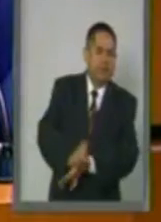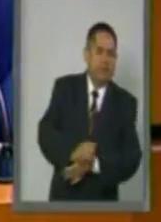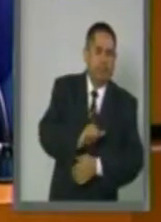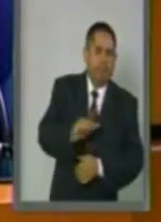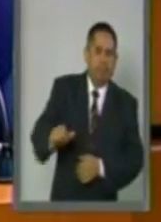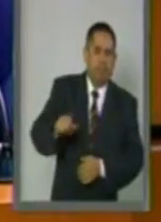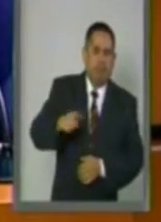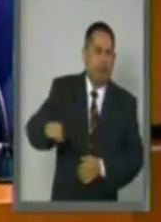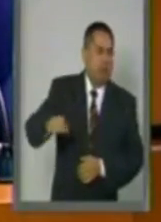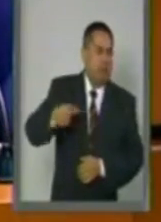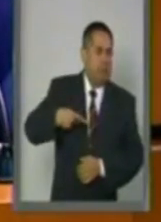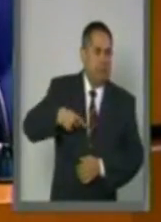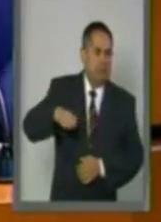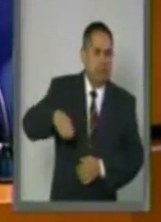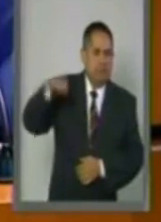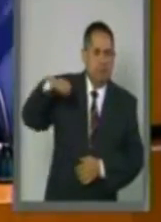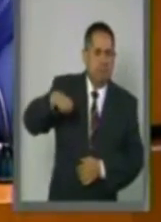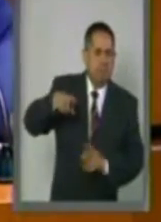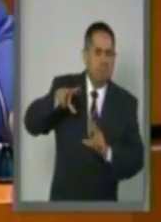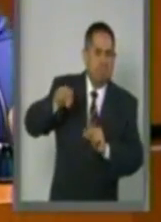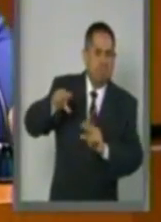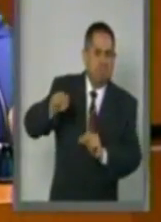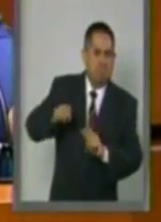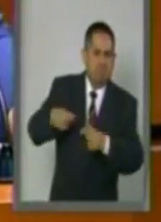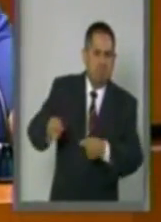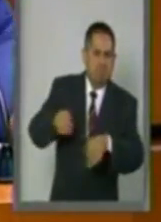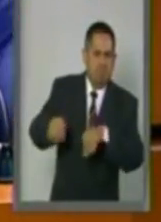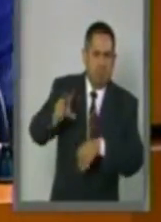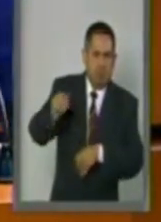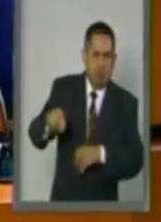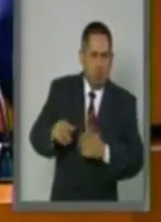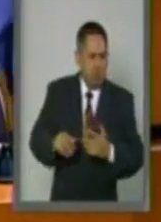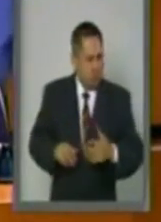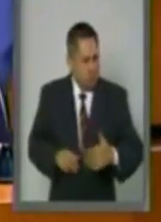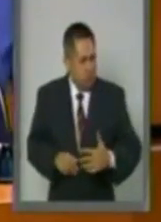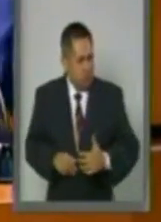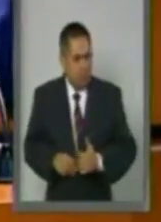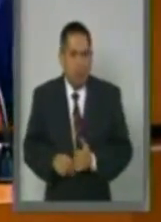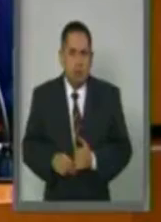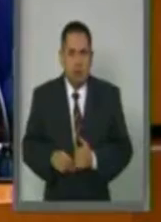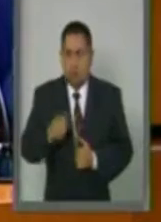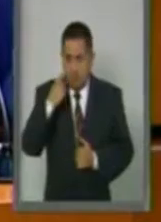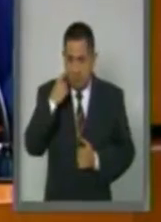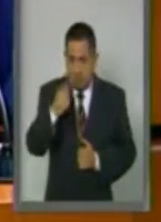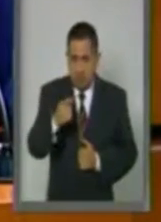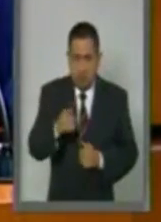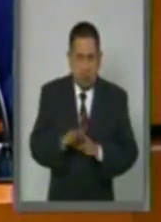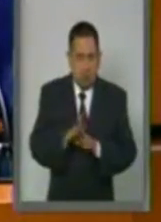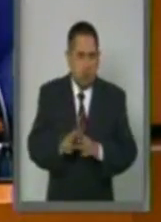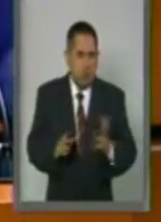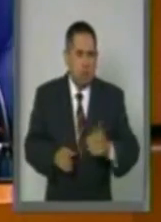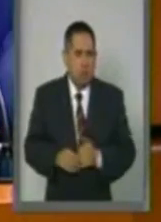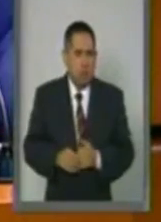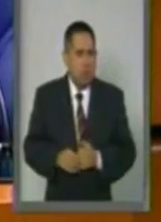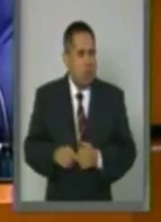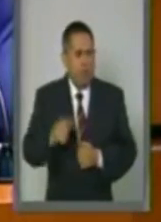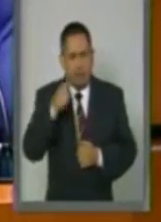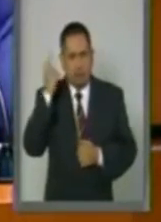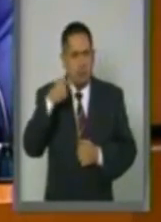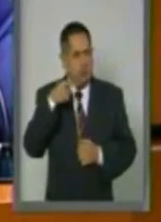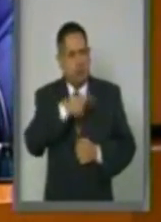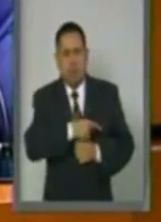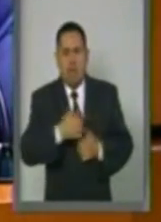para los y las adultas mayores. Y es muy fácil ver cuando una empresa